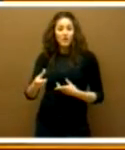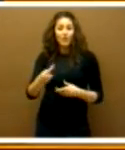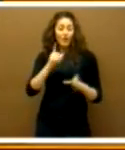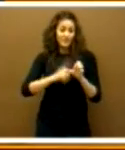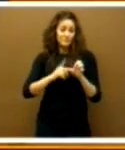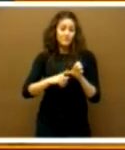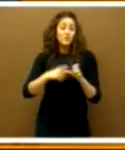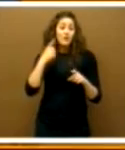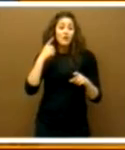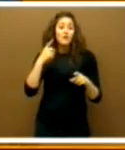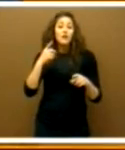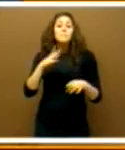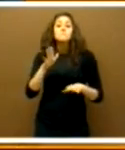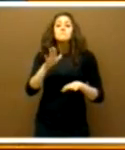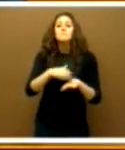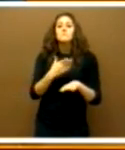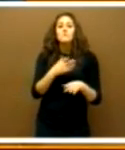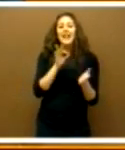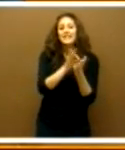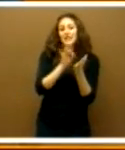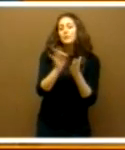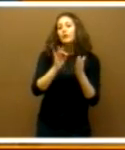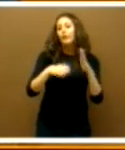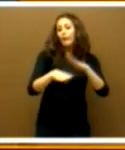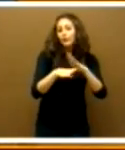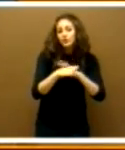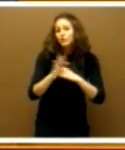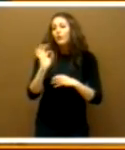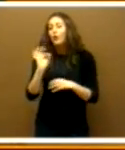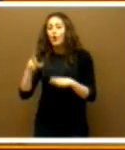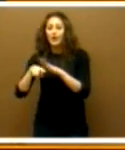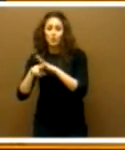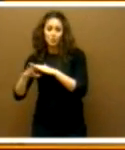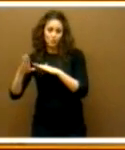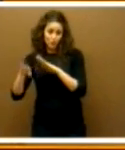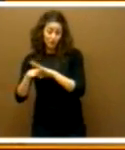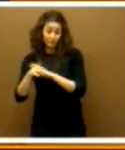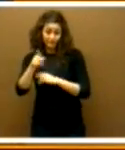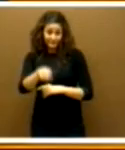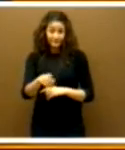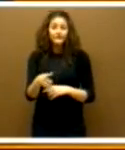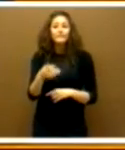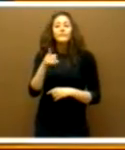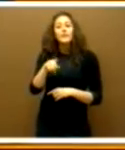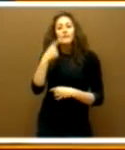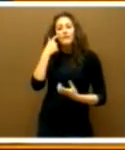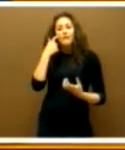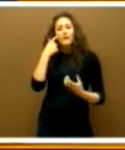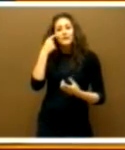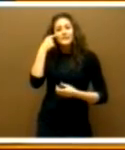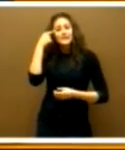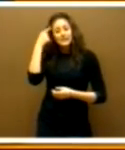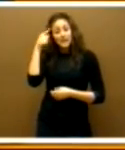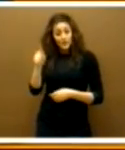de muchísimos servicios y también de muchísimos recursos. Y, además, hay que tener en cuenta que este es el